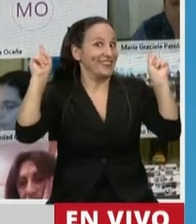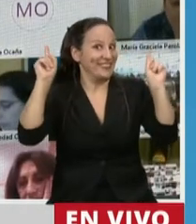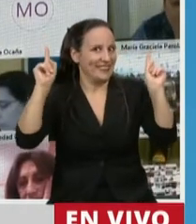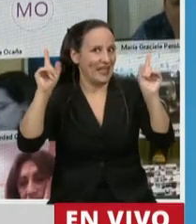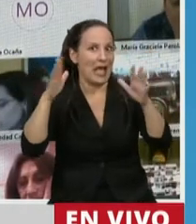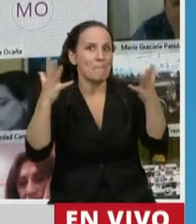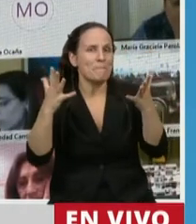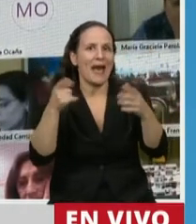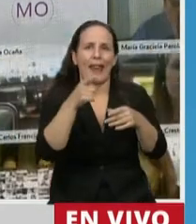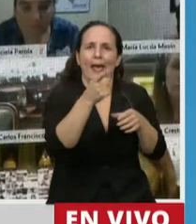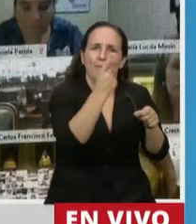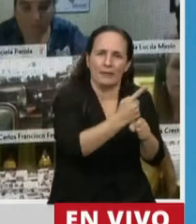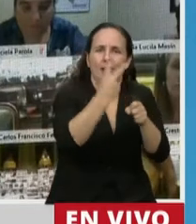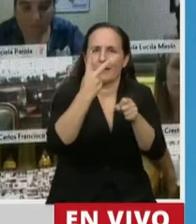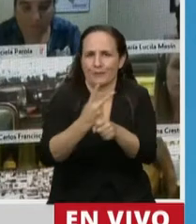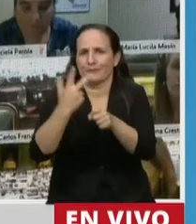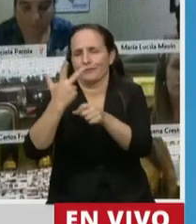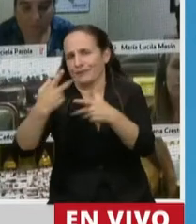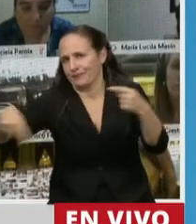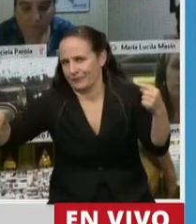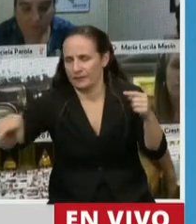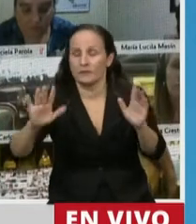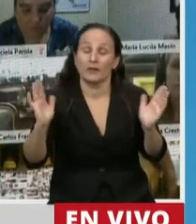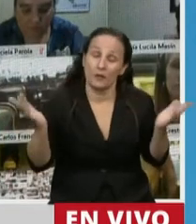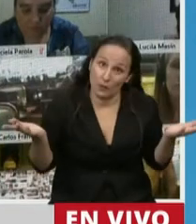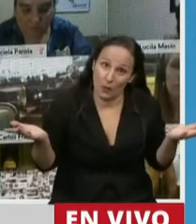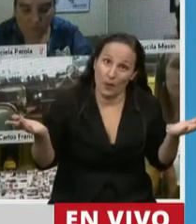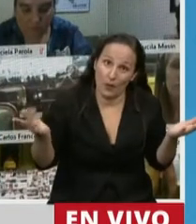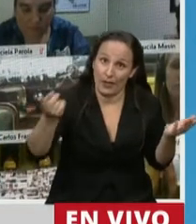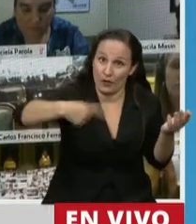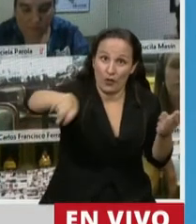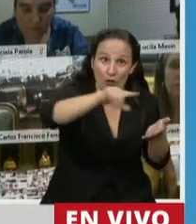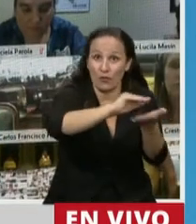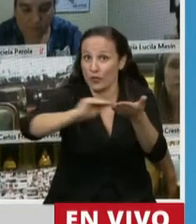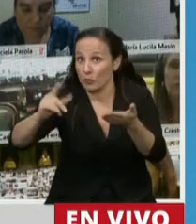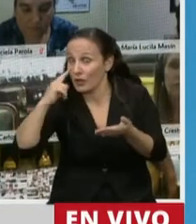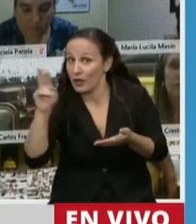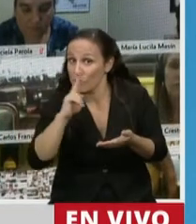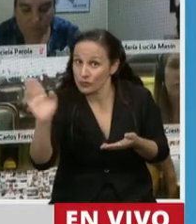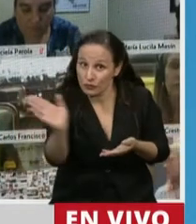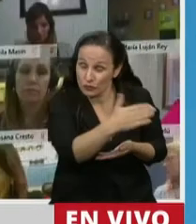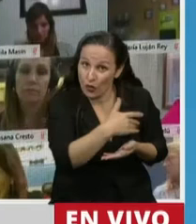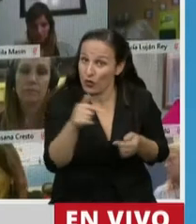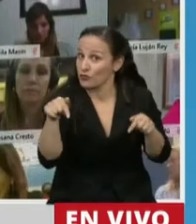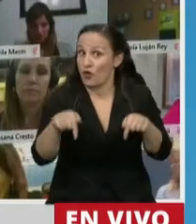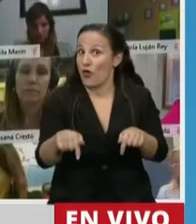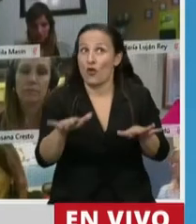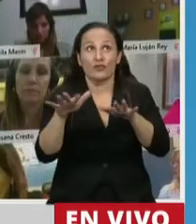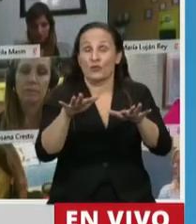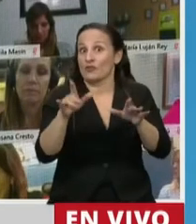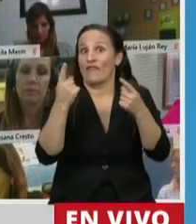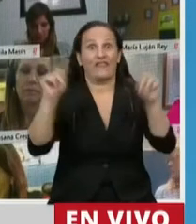todos los niveles educativos. Bueno, señores y señoras diputadas, hoy estamos ante esa